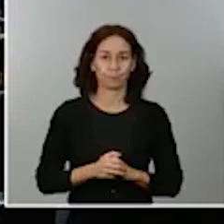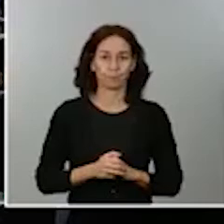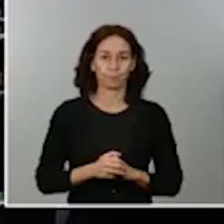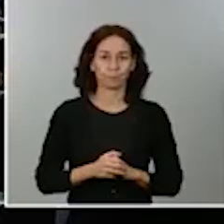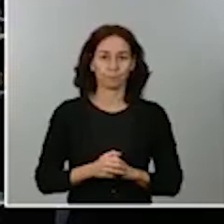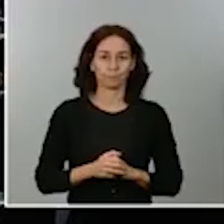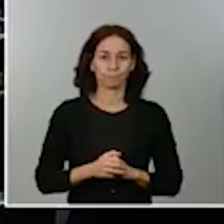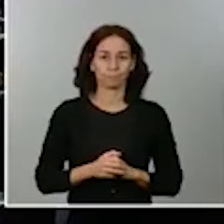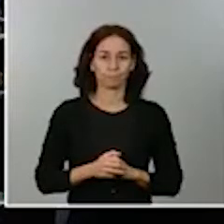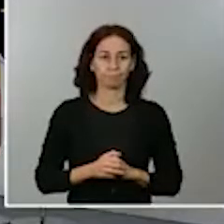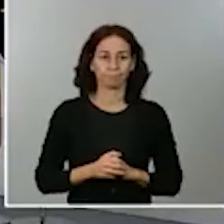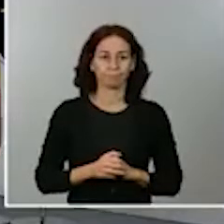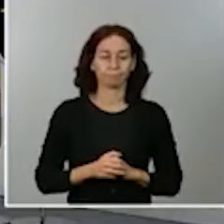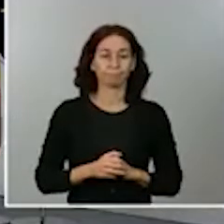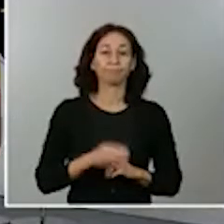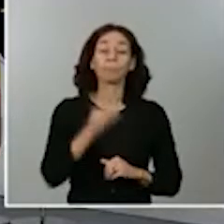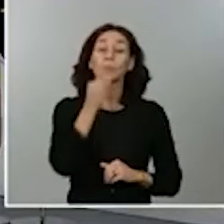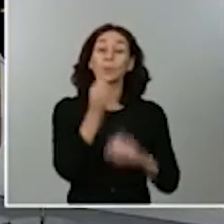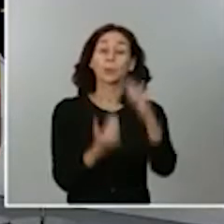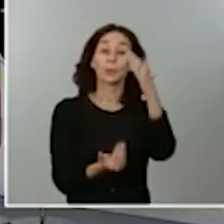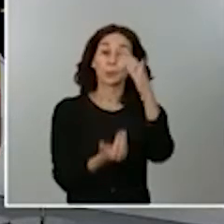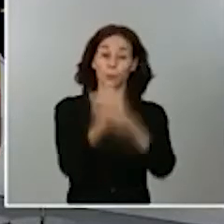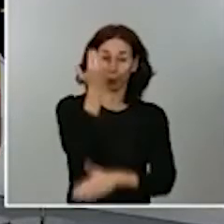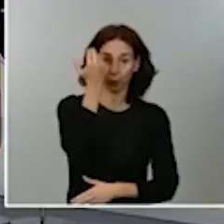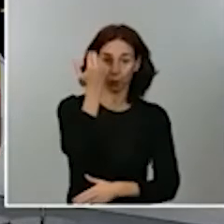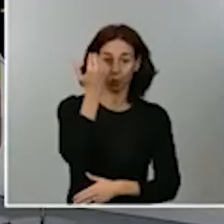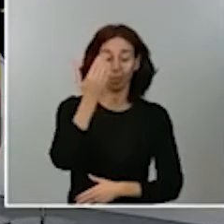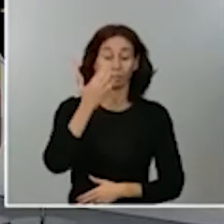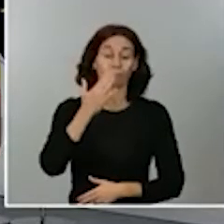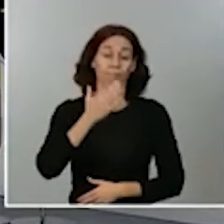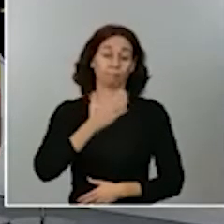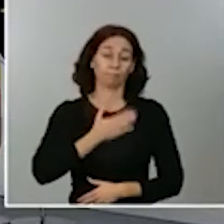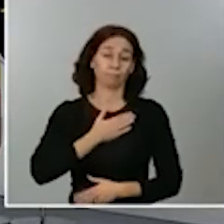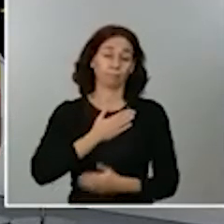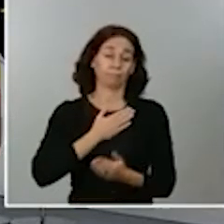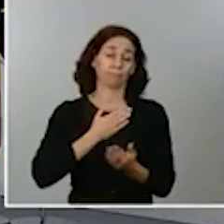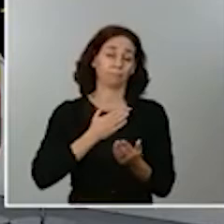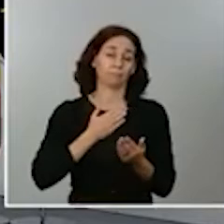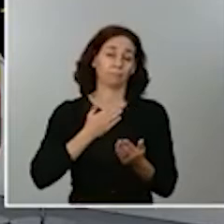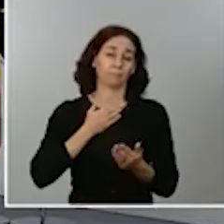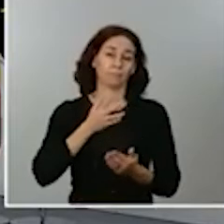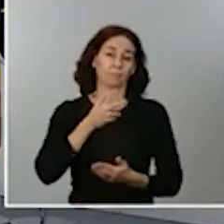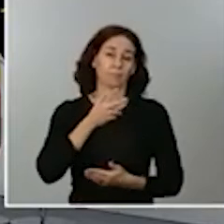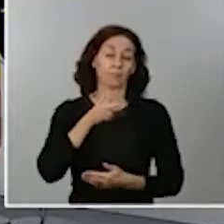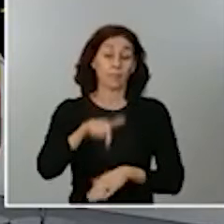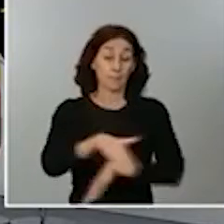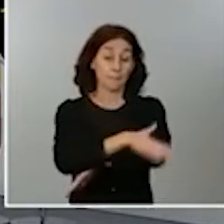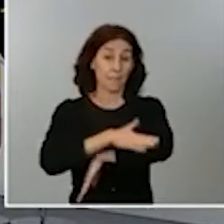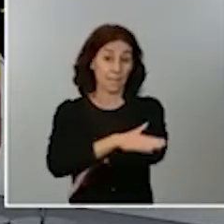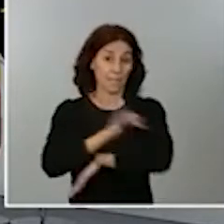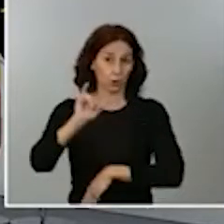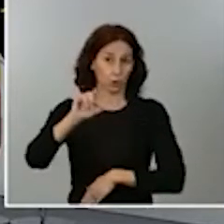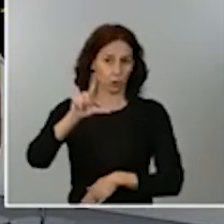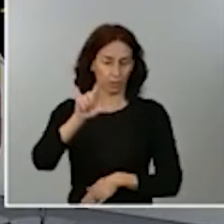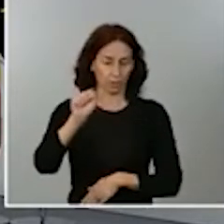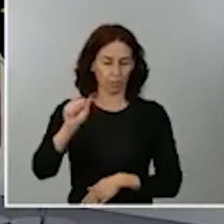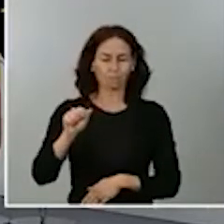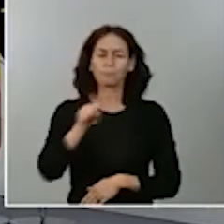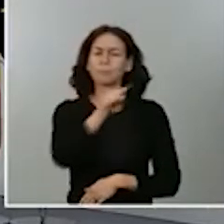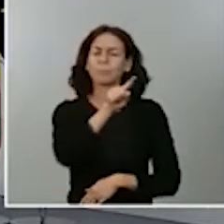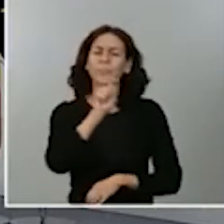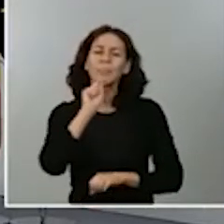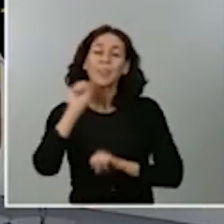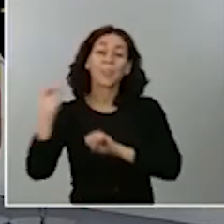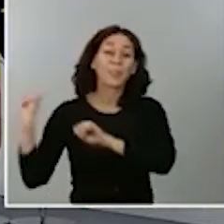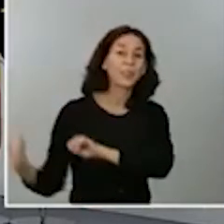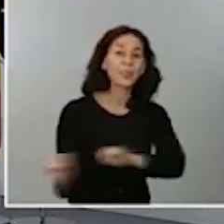Hola, buenos días. Soy Eulogio López de Hispanidad. Para el ministro Illa, usted siempre ha defendido que las decisiones del Gobierno